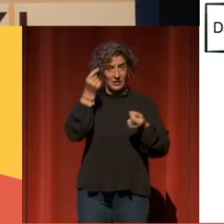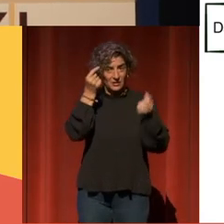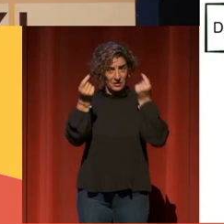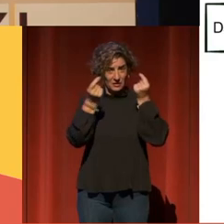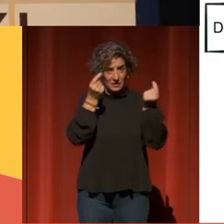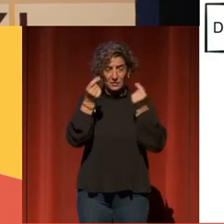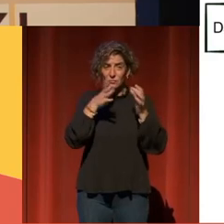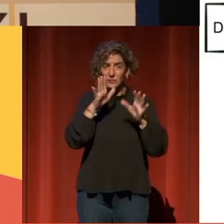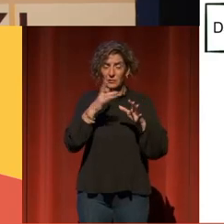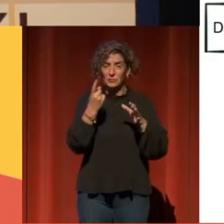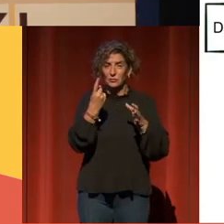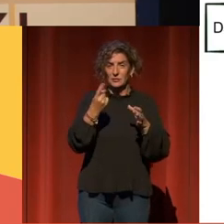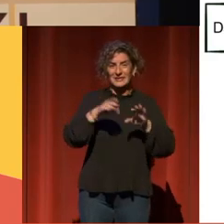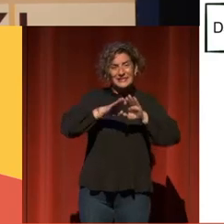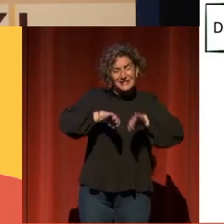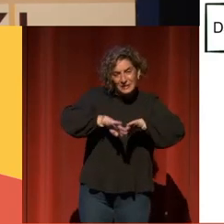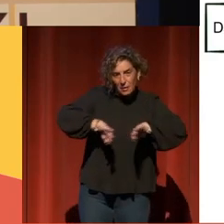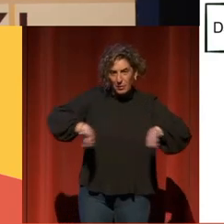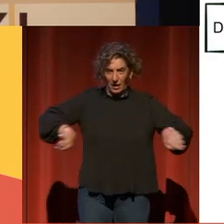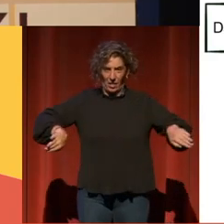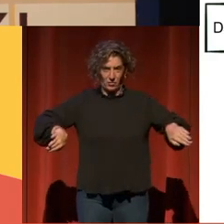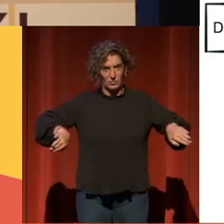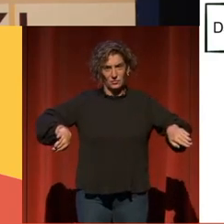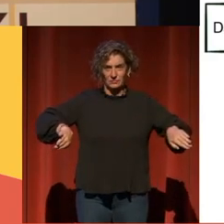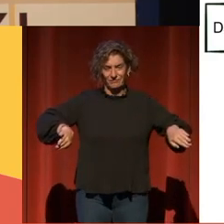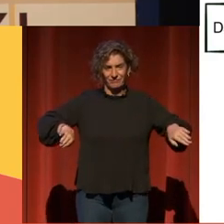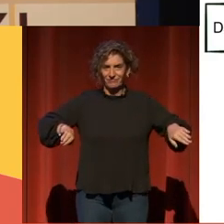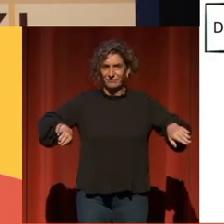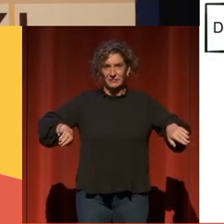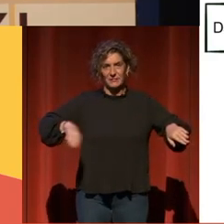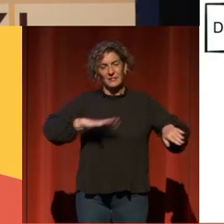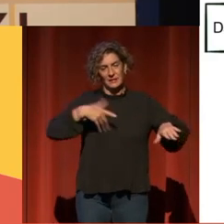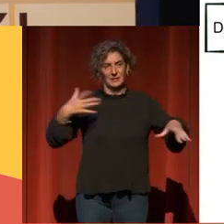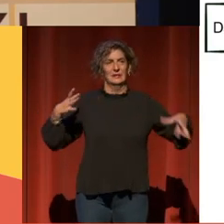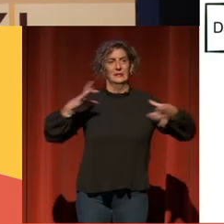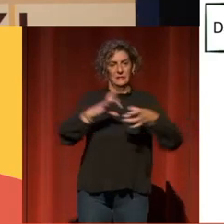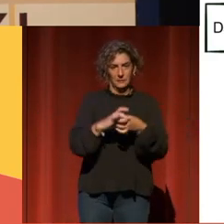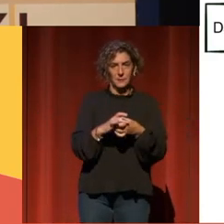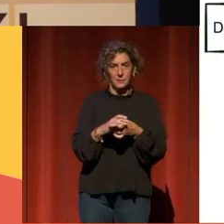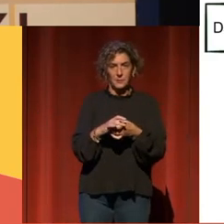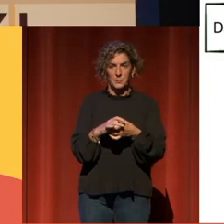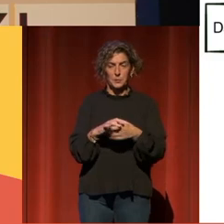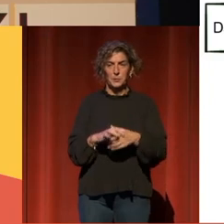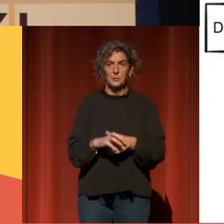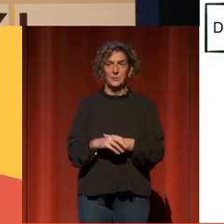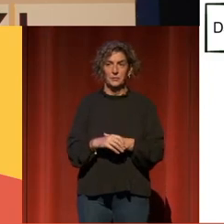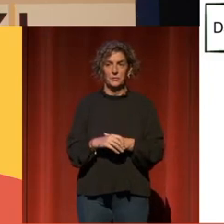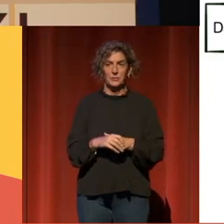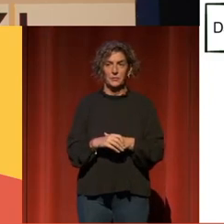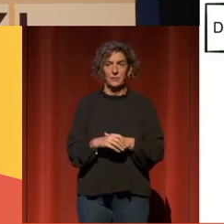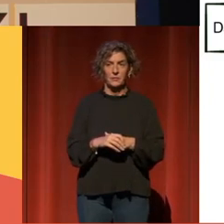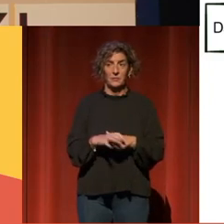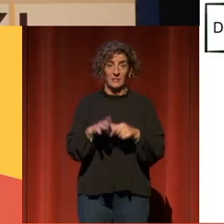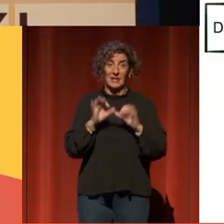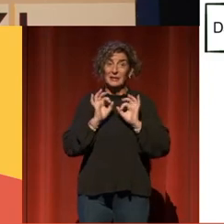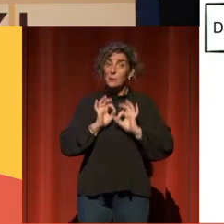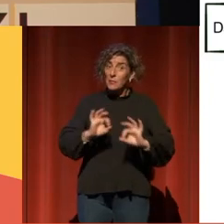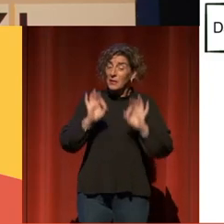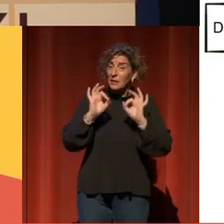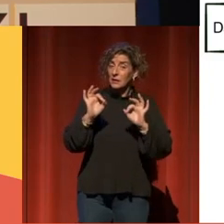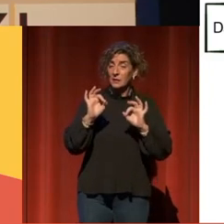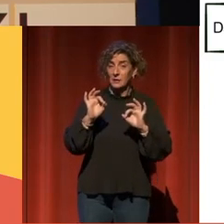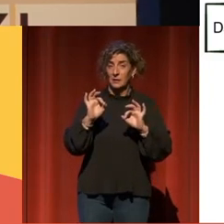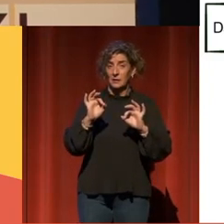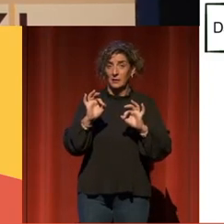aislados, muy separados entre sí y muy desperdigados, y que particularmente había